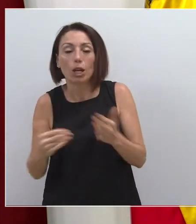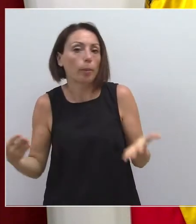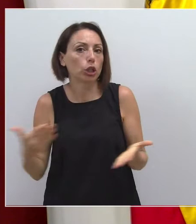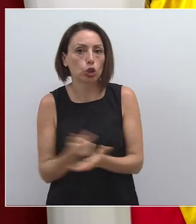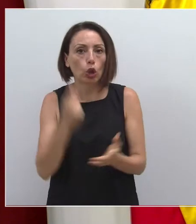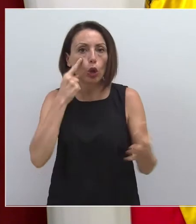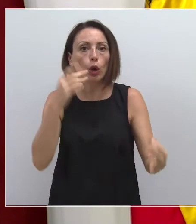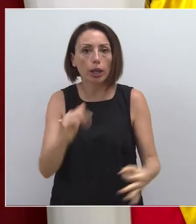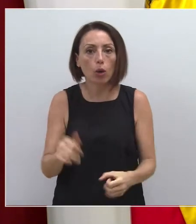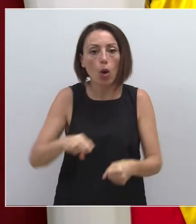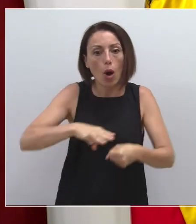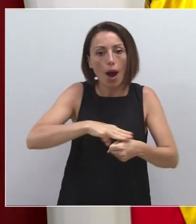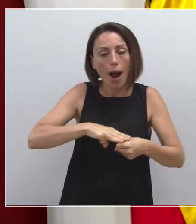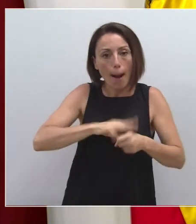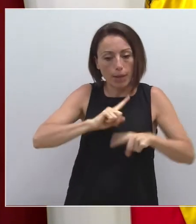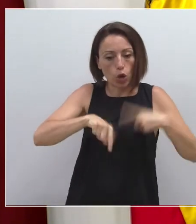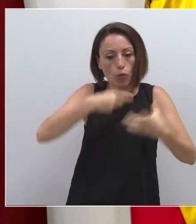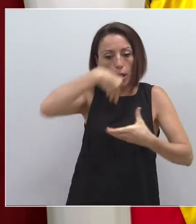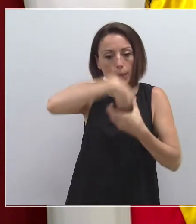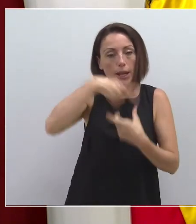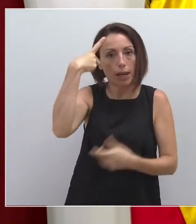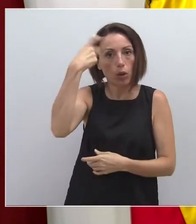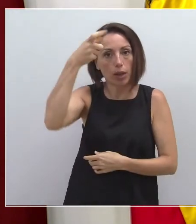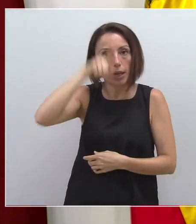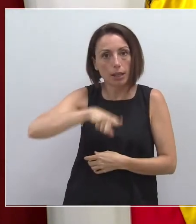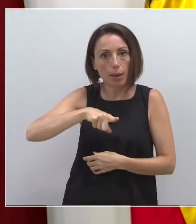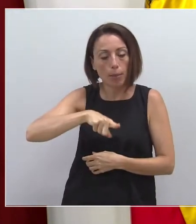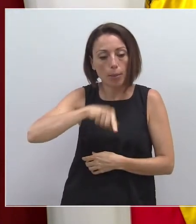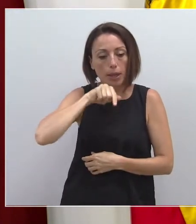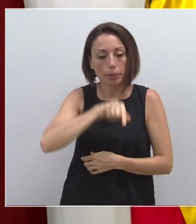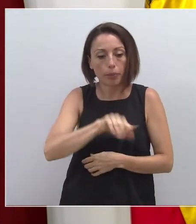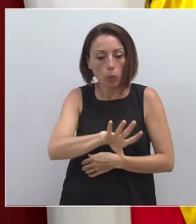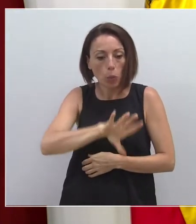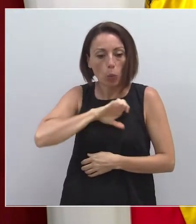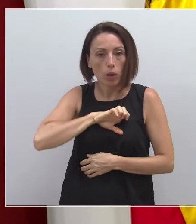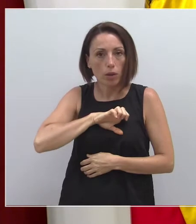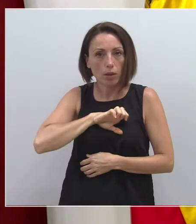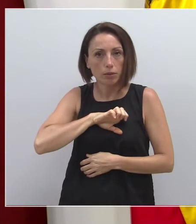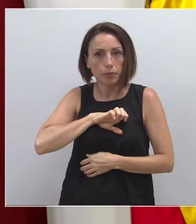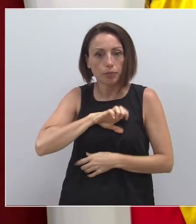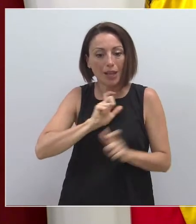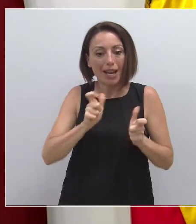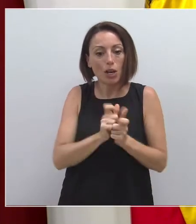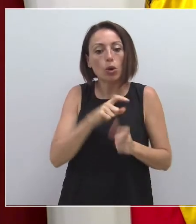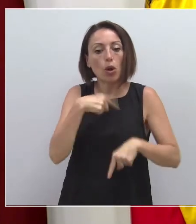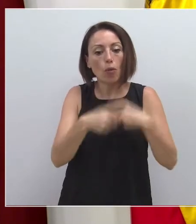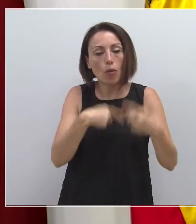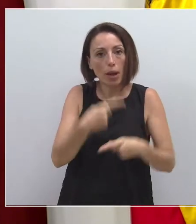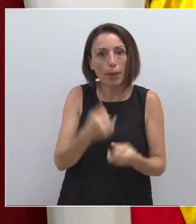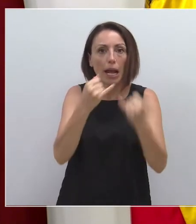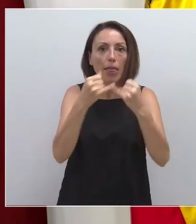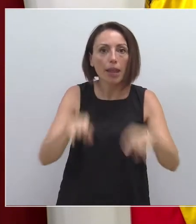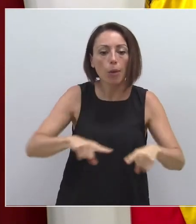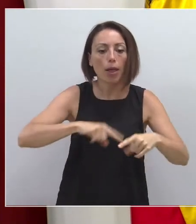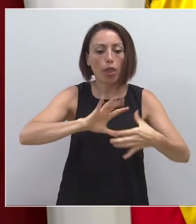Desde el ámbito puramente familiar, recordar también que los focos de contagio en reuniones familiares, de celebración de